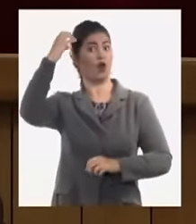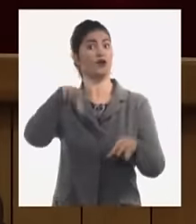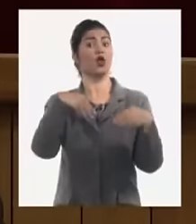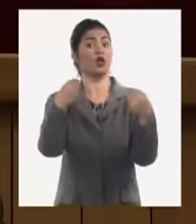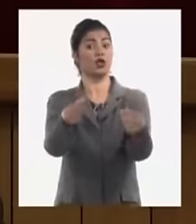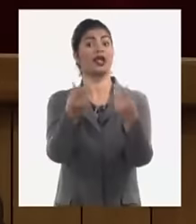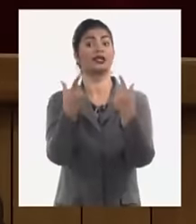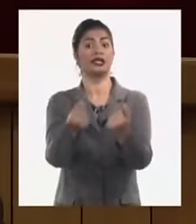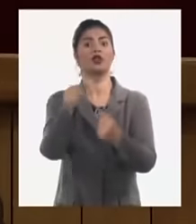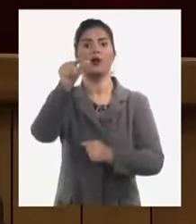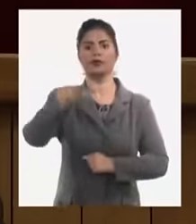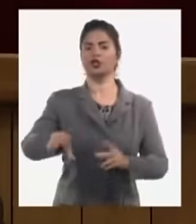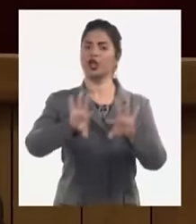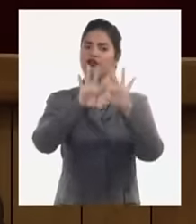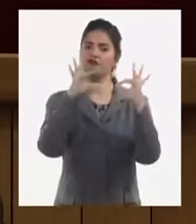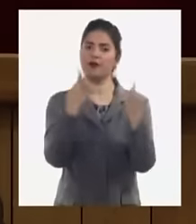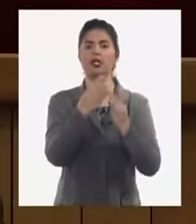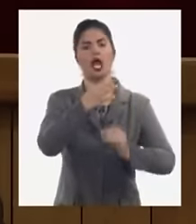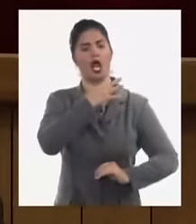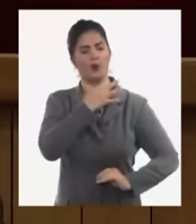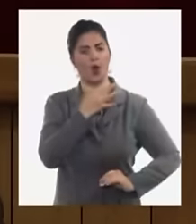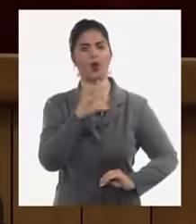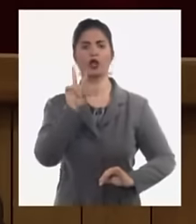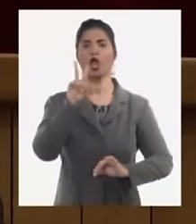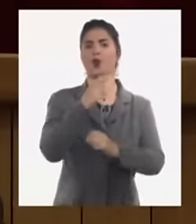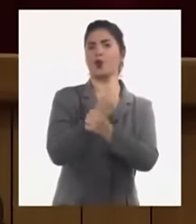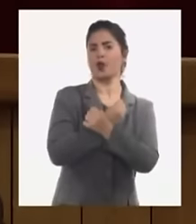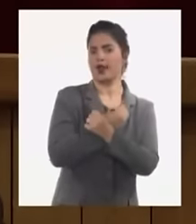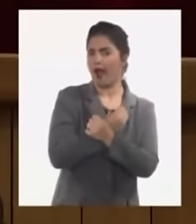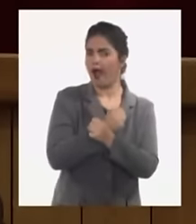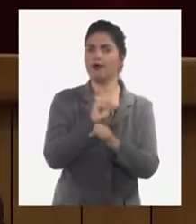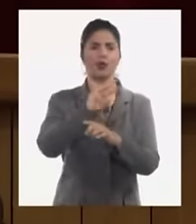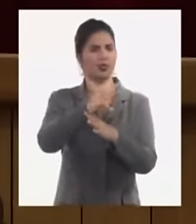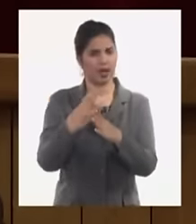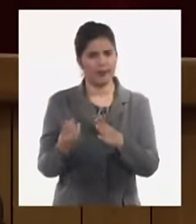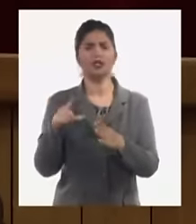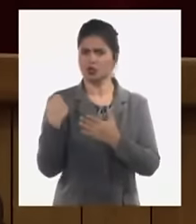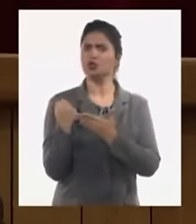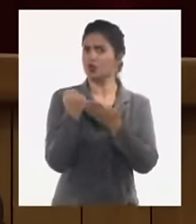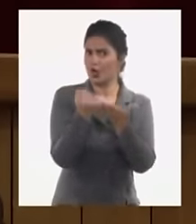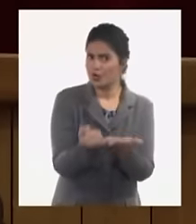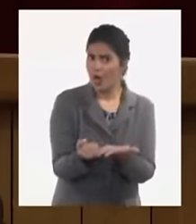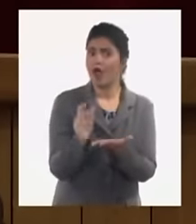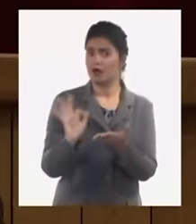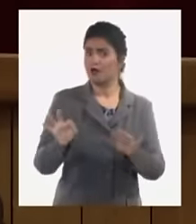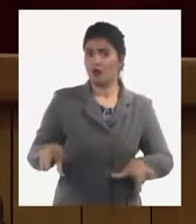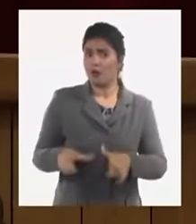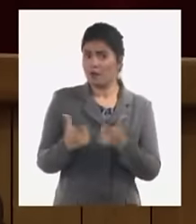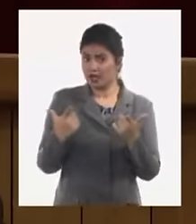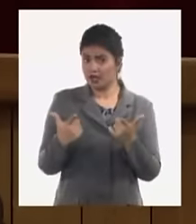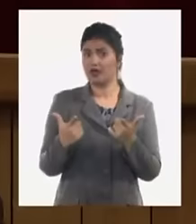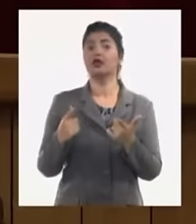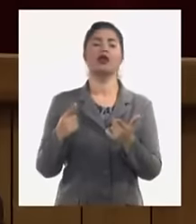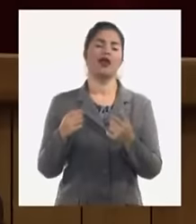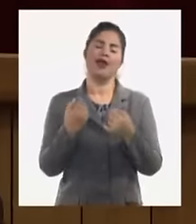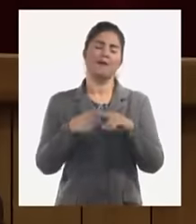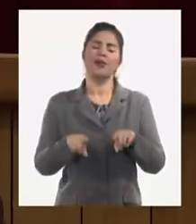insertarlo en la sociedad todo el que pueda trabajar que trabaje para que realmente pueda